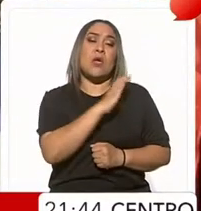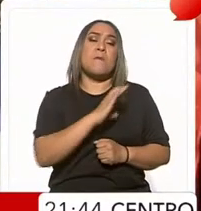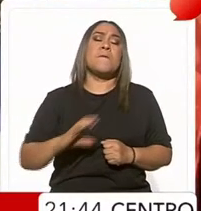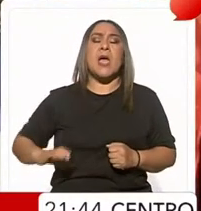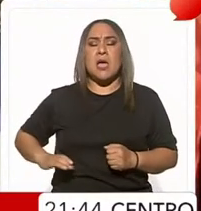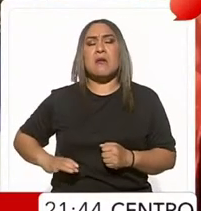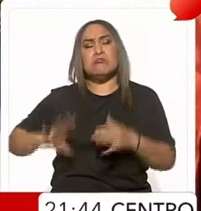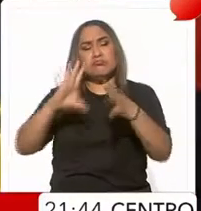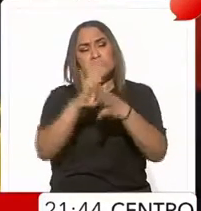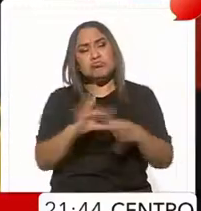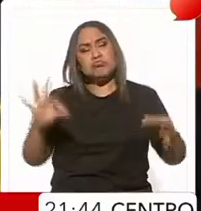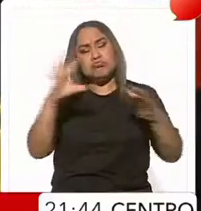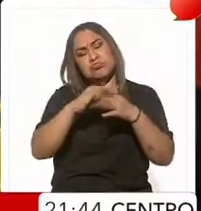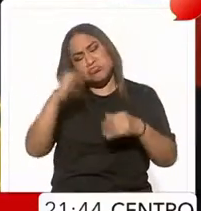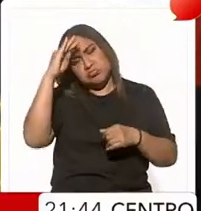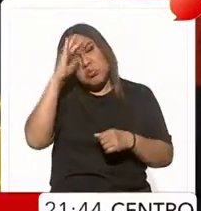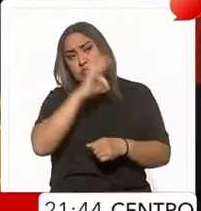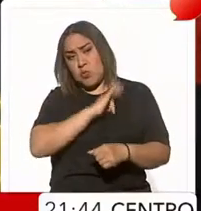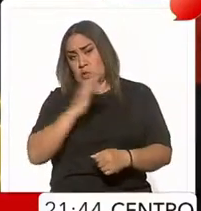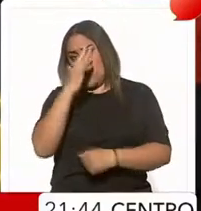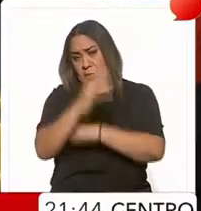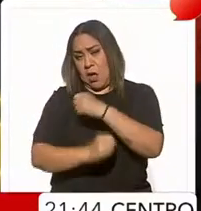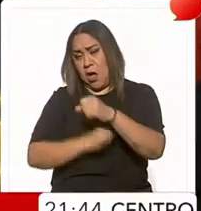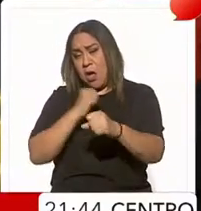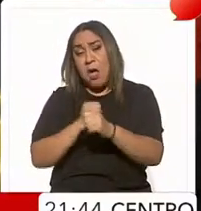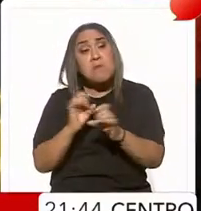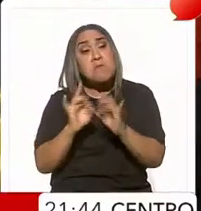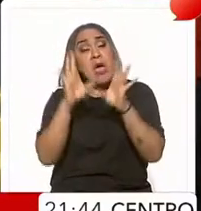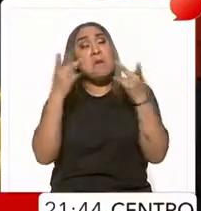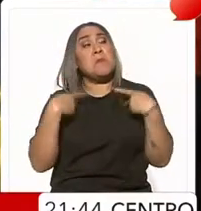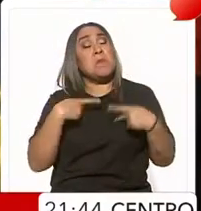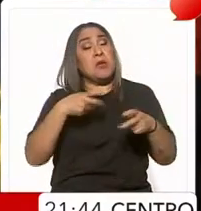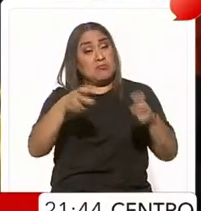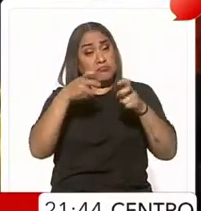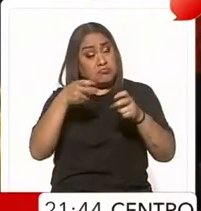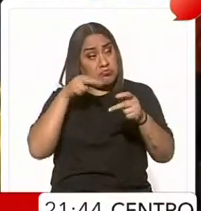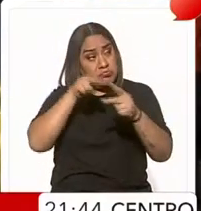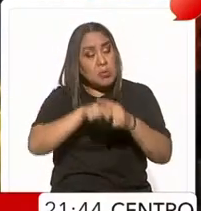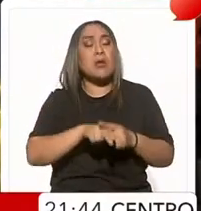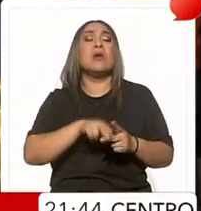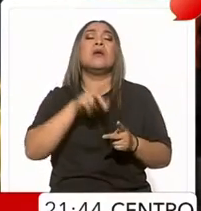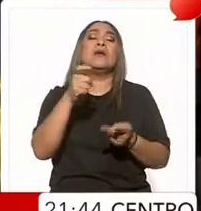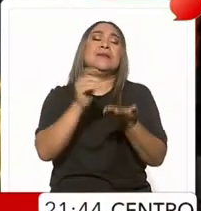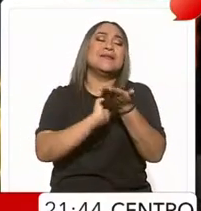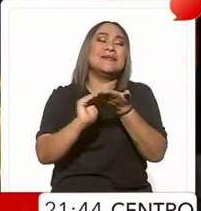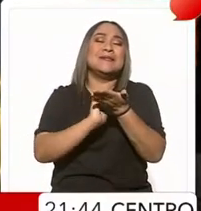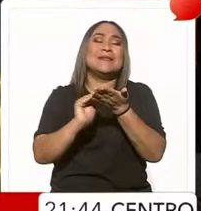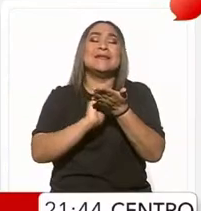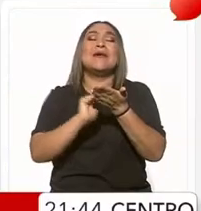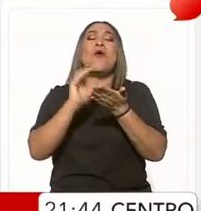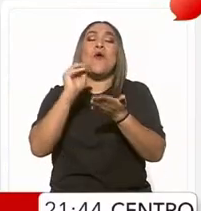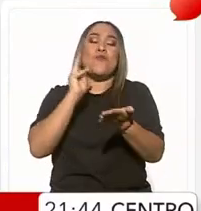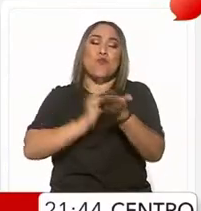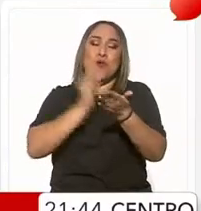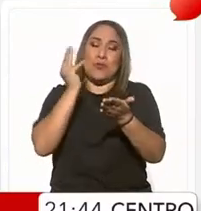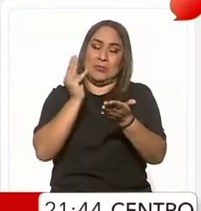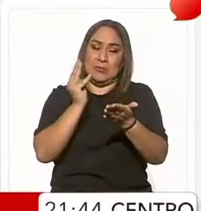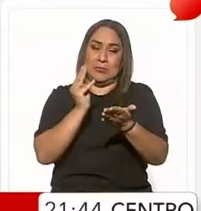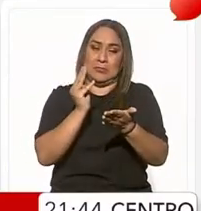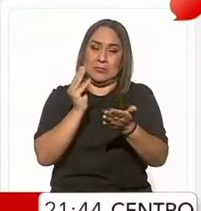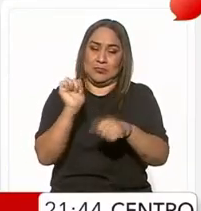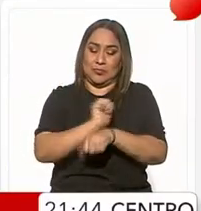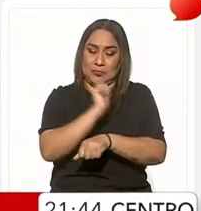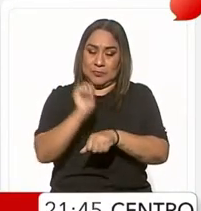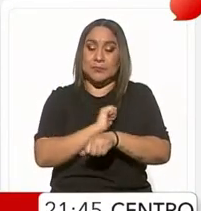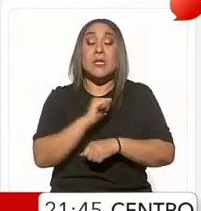proponiendo imponer 50 años de prisión para asaltantes, así como condonar la verificación y multas de tránsito. En Veracruz, por la